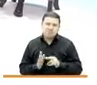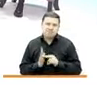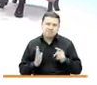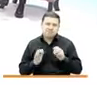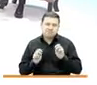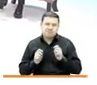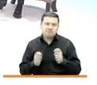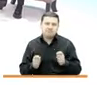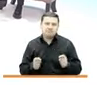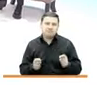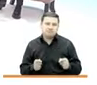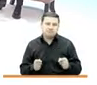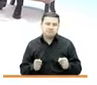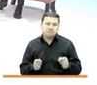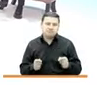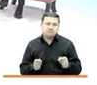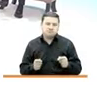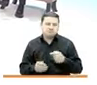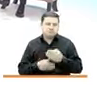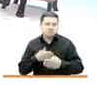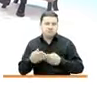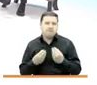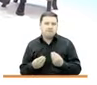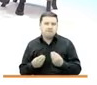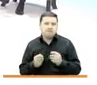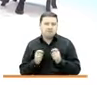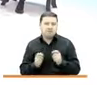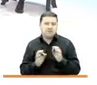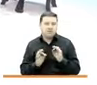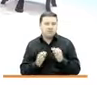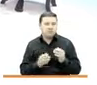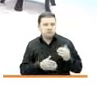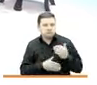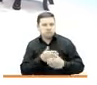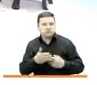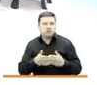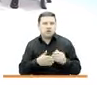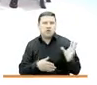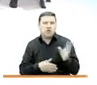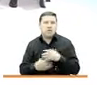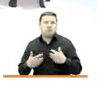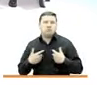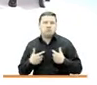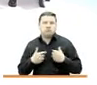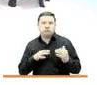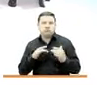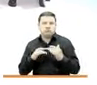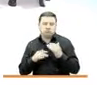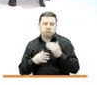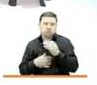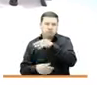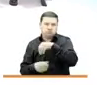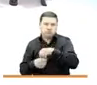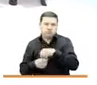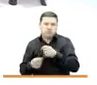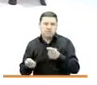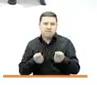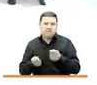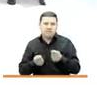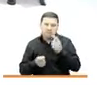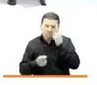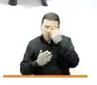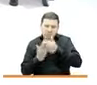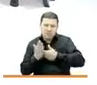puso en marcha para darle garantías a todas las víctimas del conflicto armado en el manejo de las fuentes